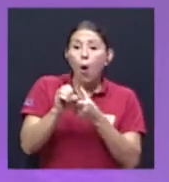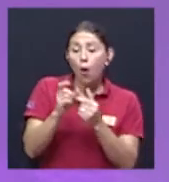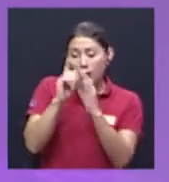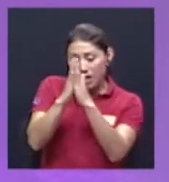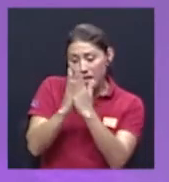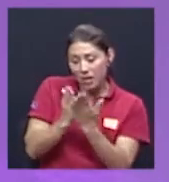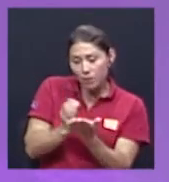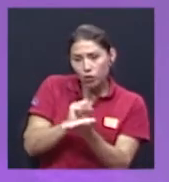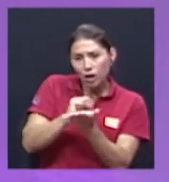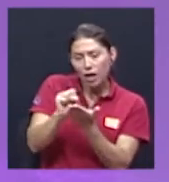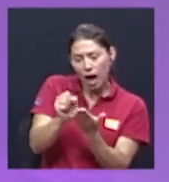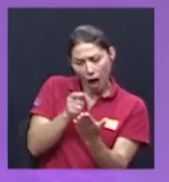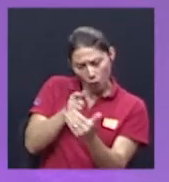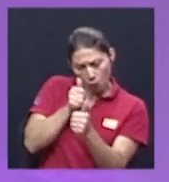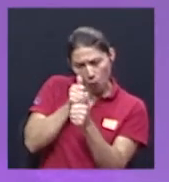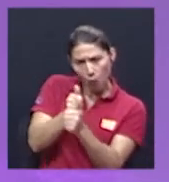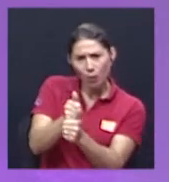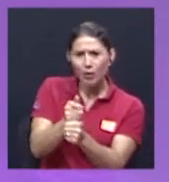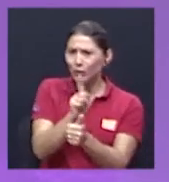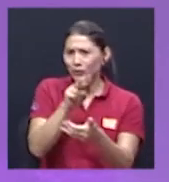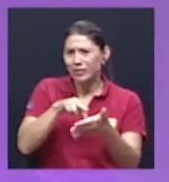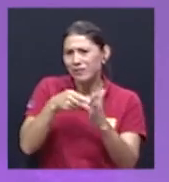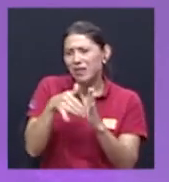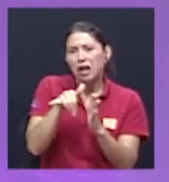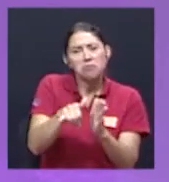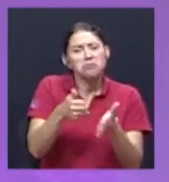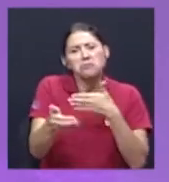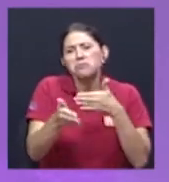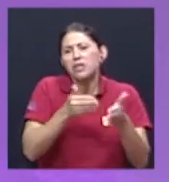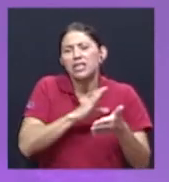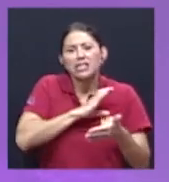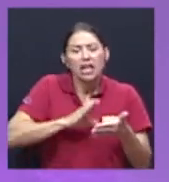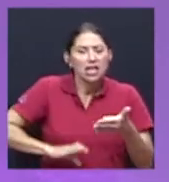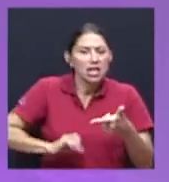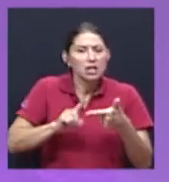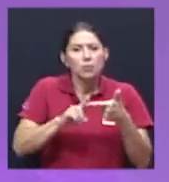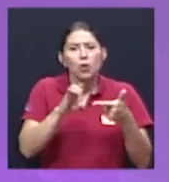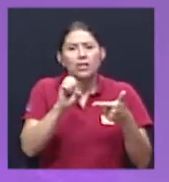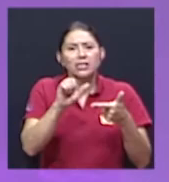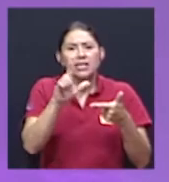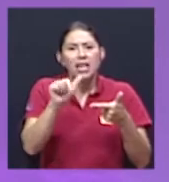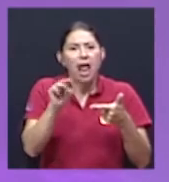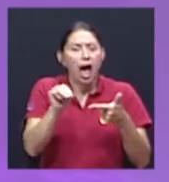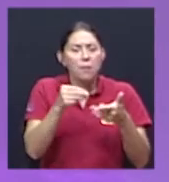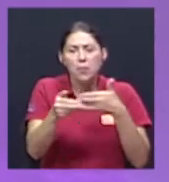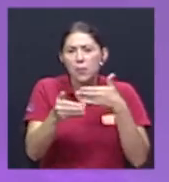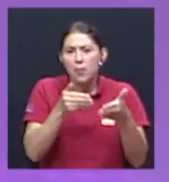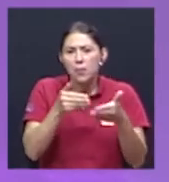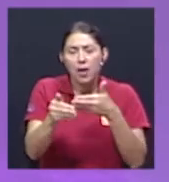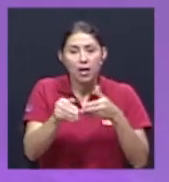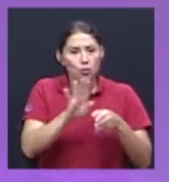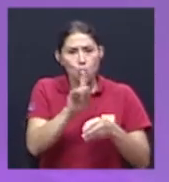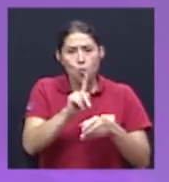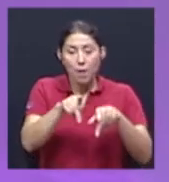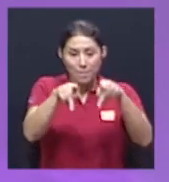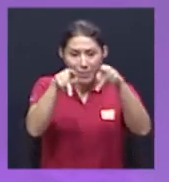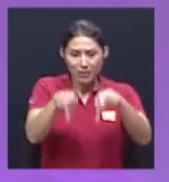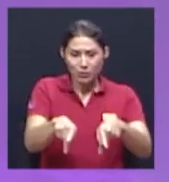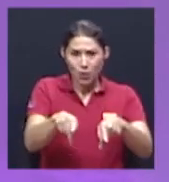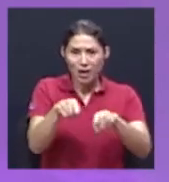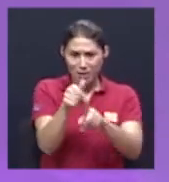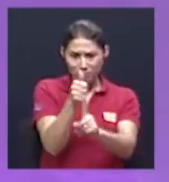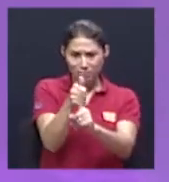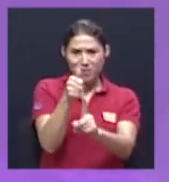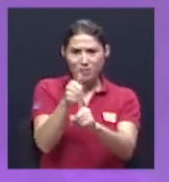sagrado, en el caso que sea, sea el Islam, sea el cristianismo, esa persona es capaz, y ese es el cambio más